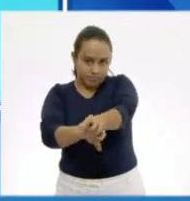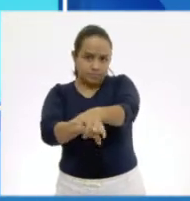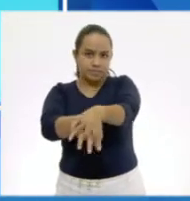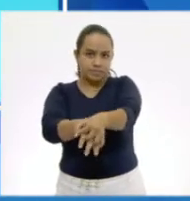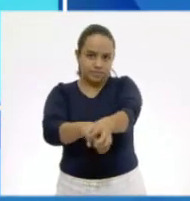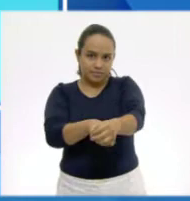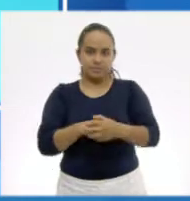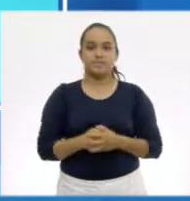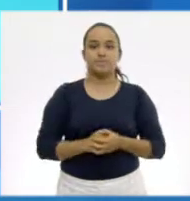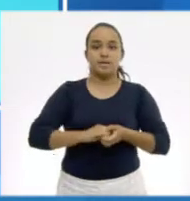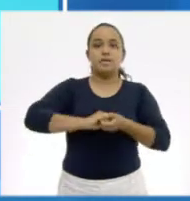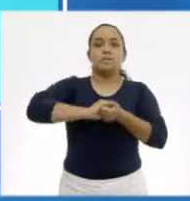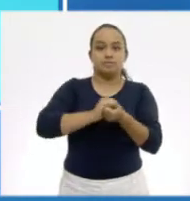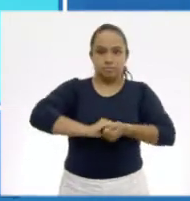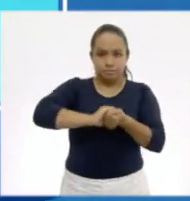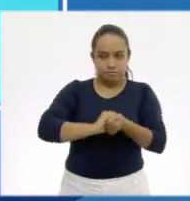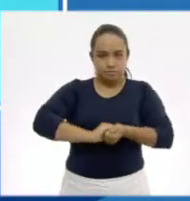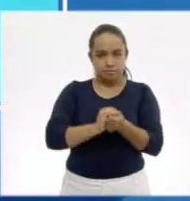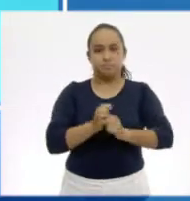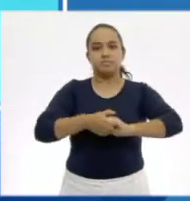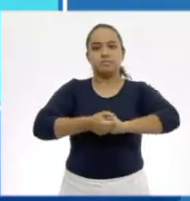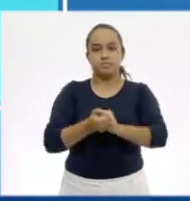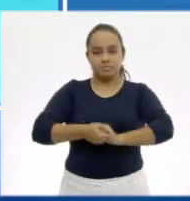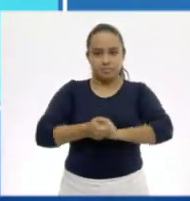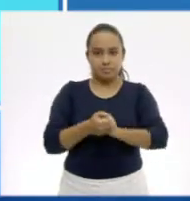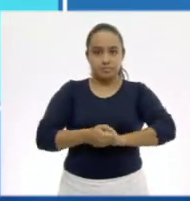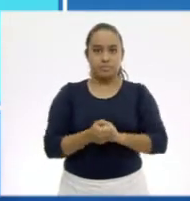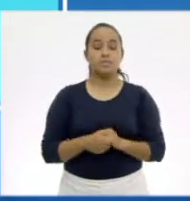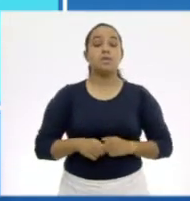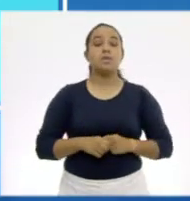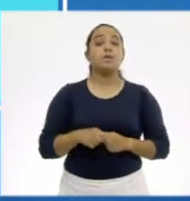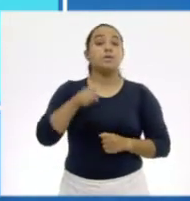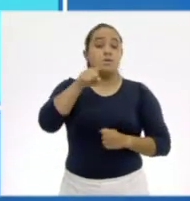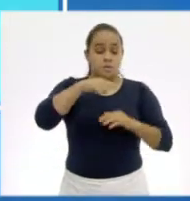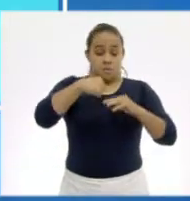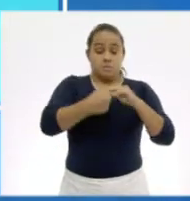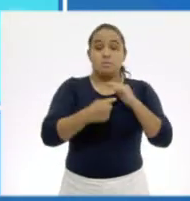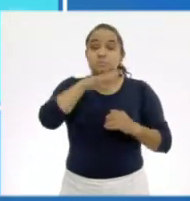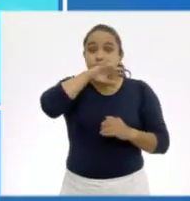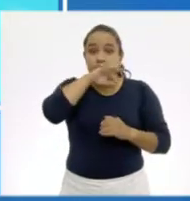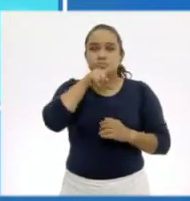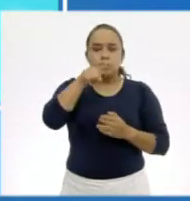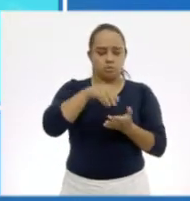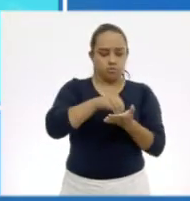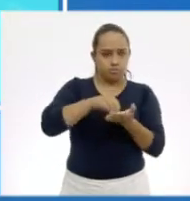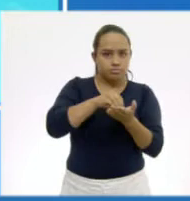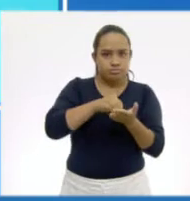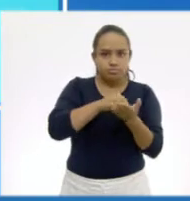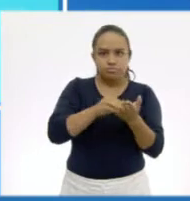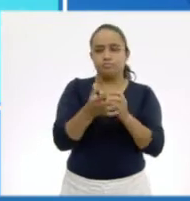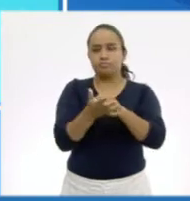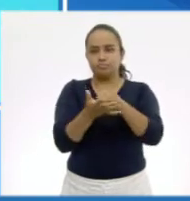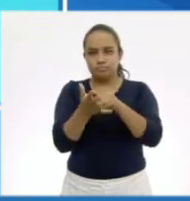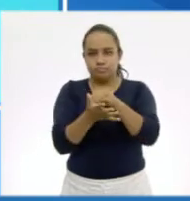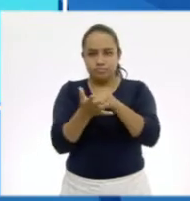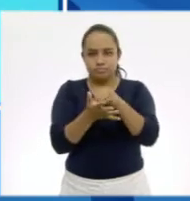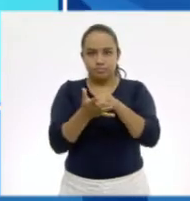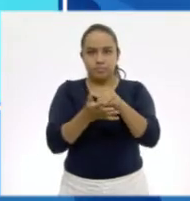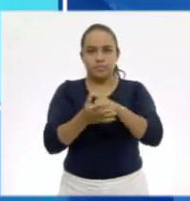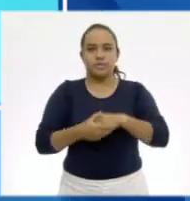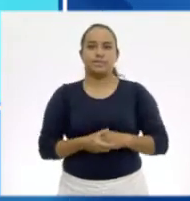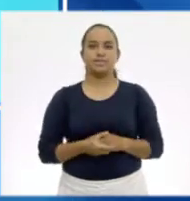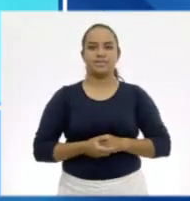otra mano. Frota los dedos. Ahora, como que rasguñas la palma de tus manos para lavar tus uñas.